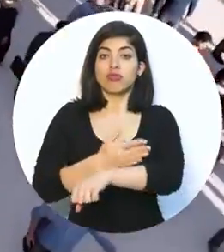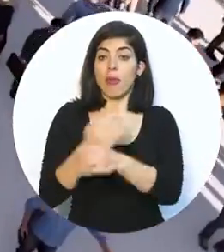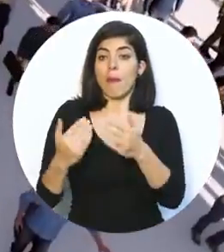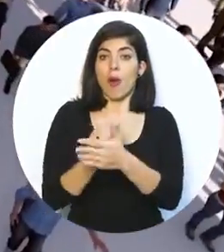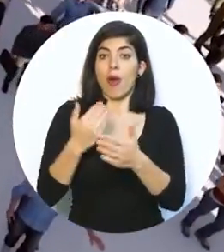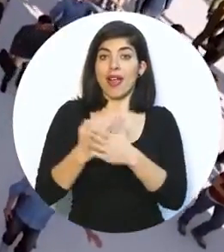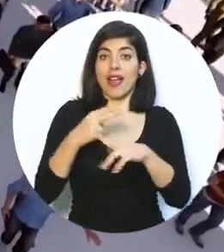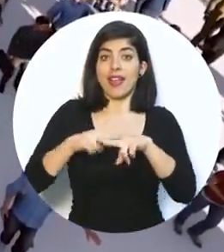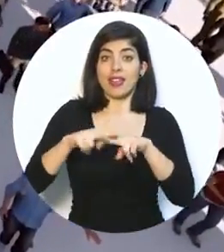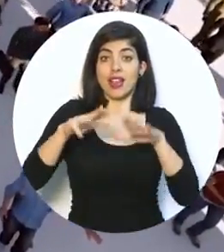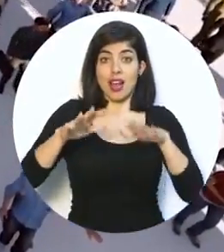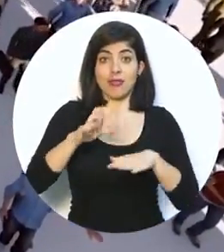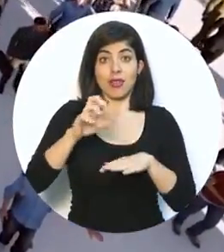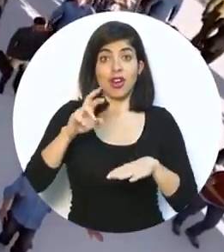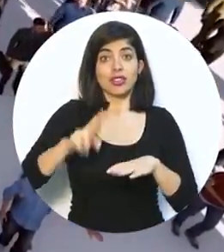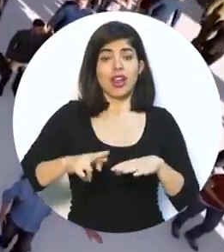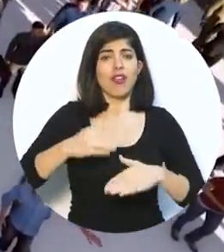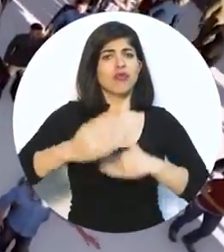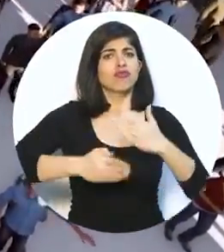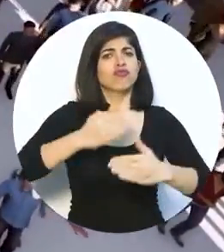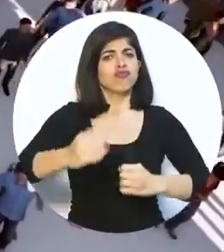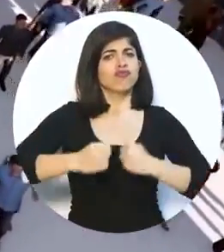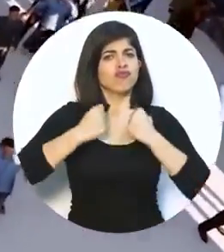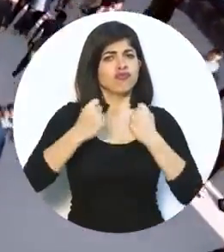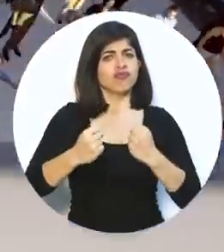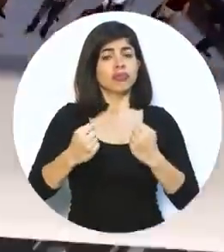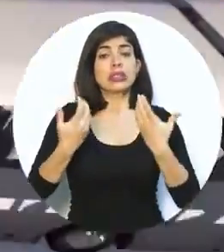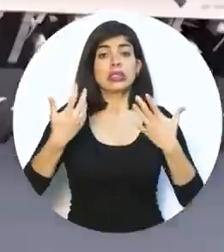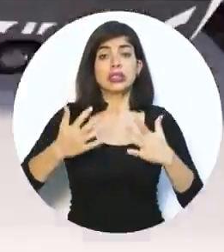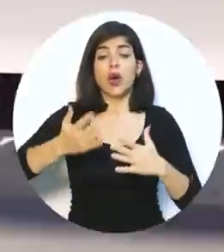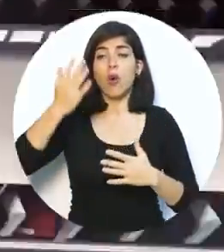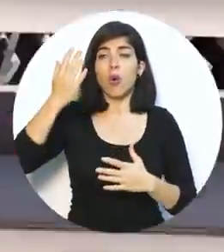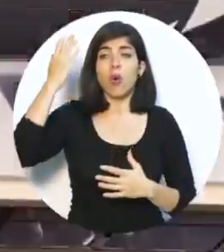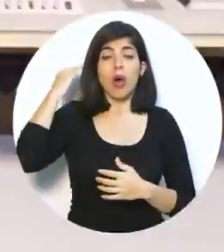La modernización del tren en Costa Rica va sobre rieles sólidos.